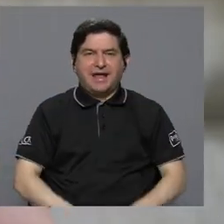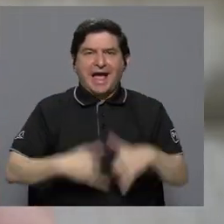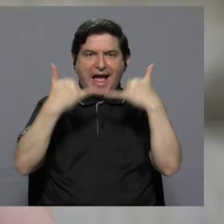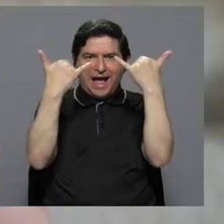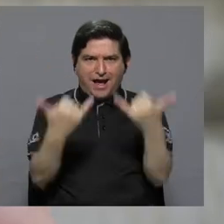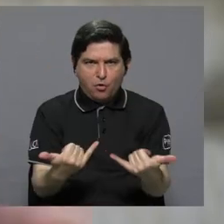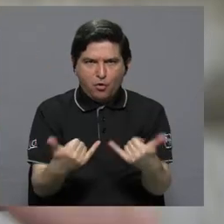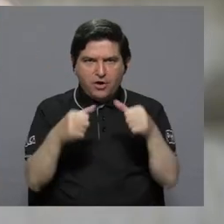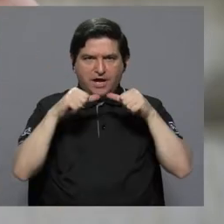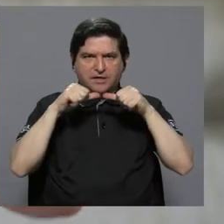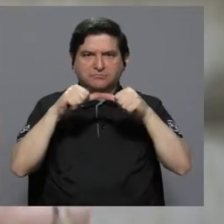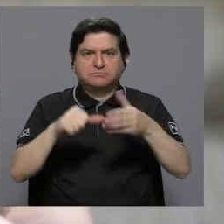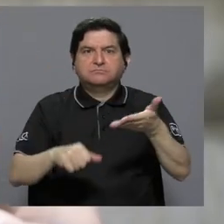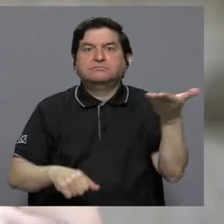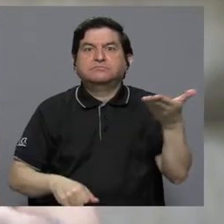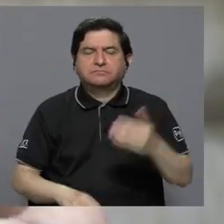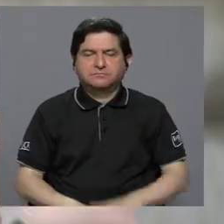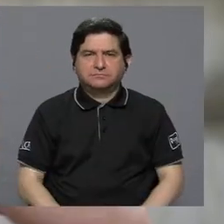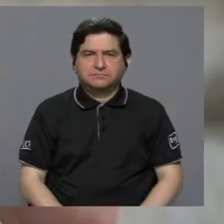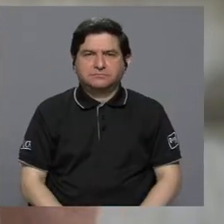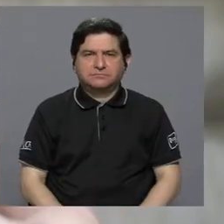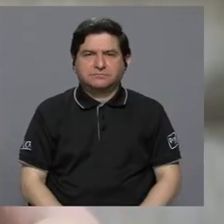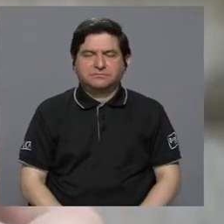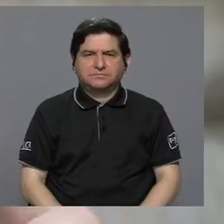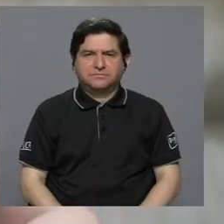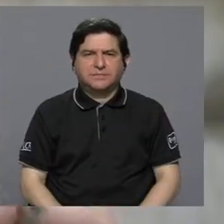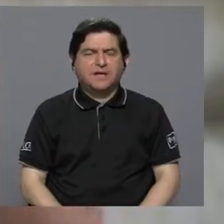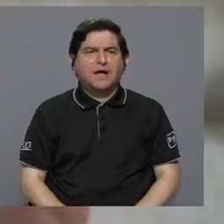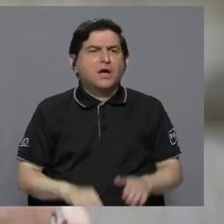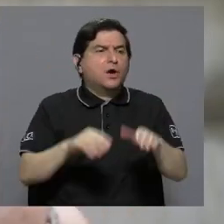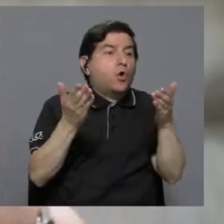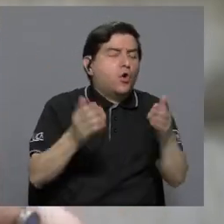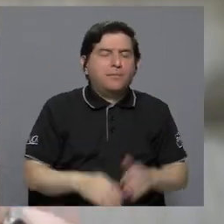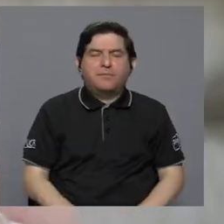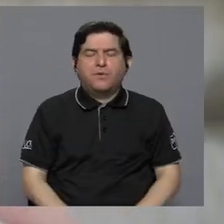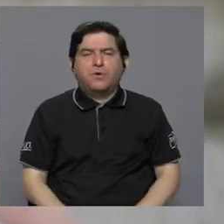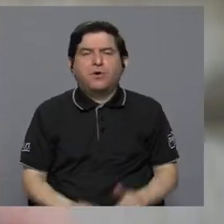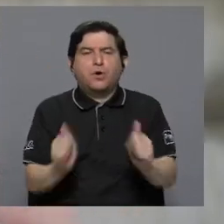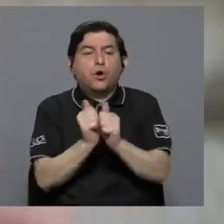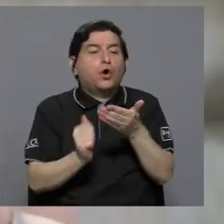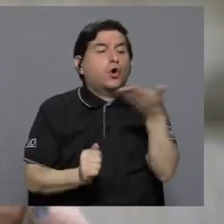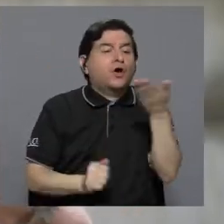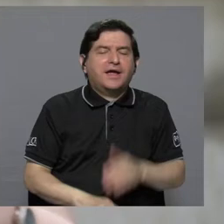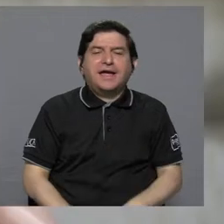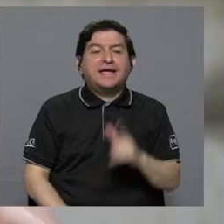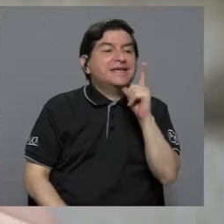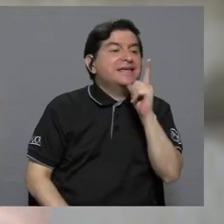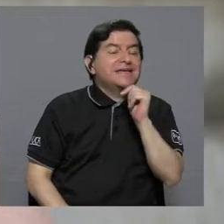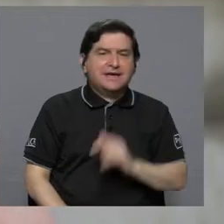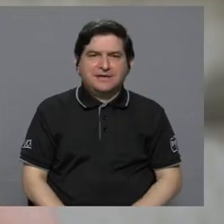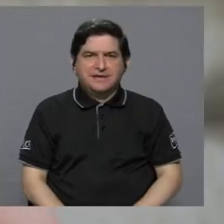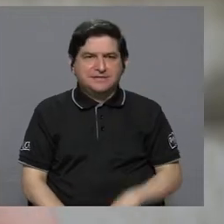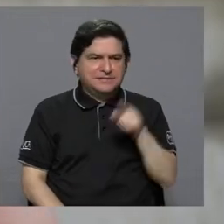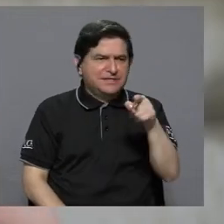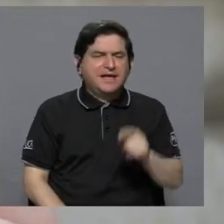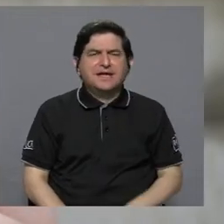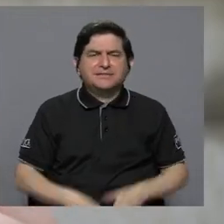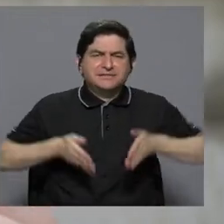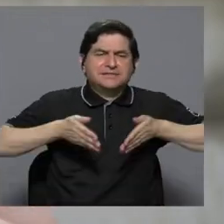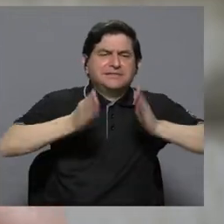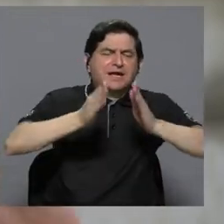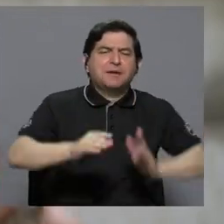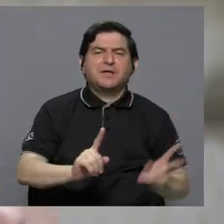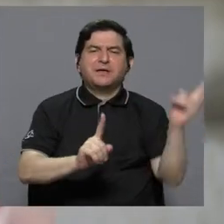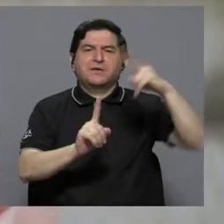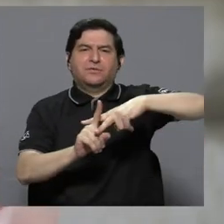ahora el paso a seguir es cómo, con qué, con quiénes vamos a poder implementar esa hoja de ruta que